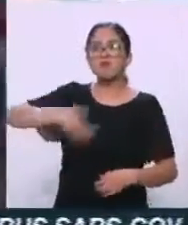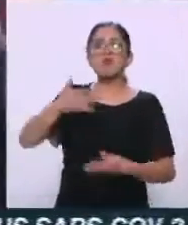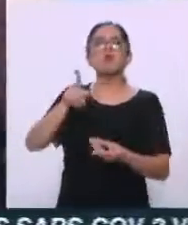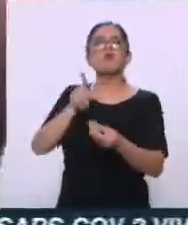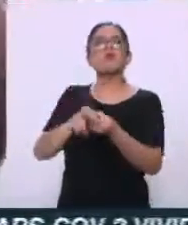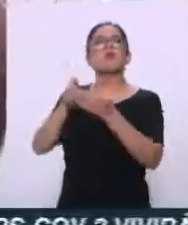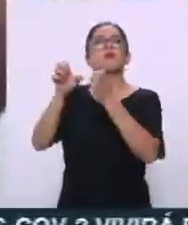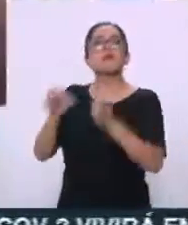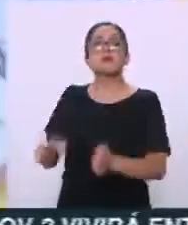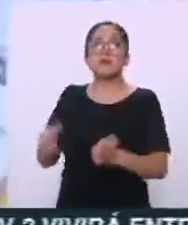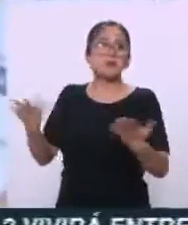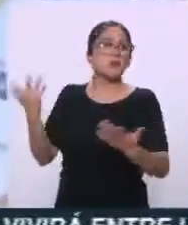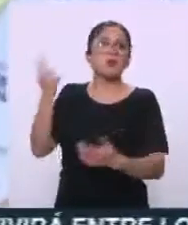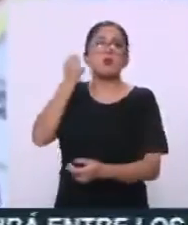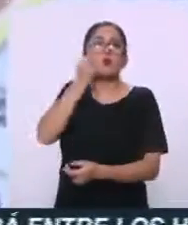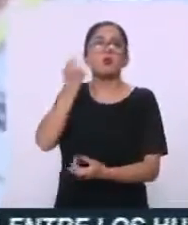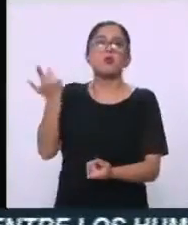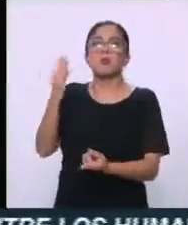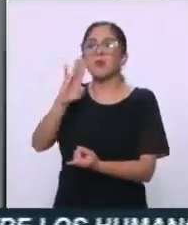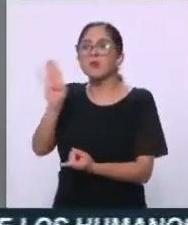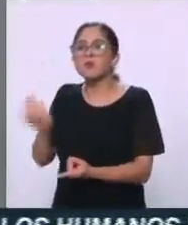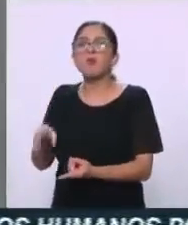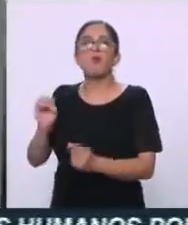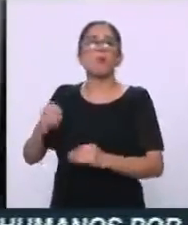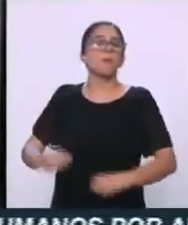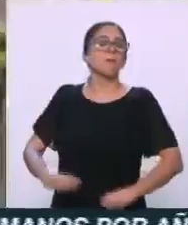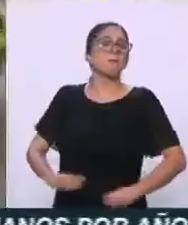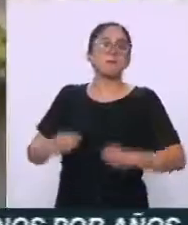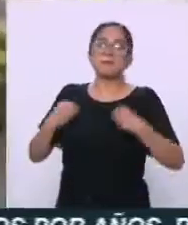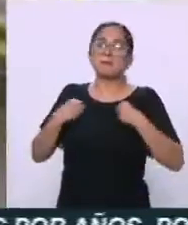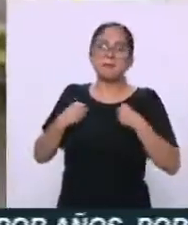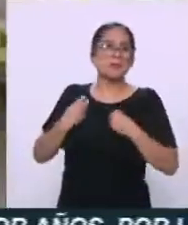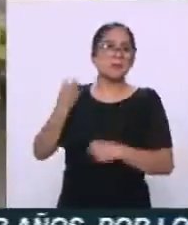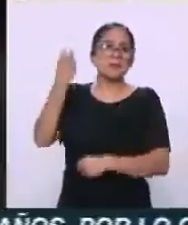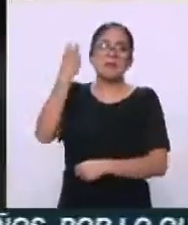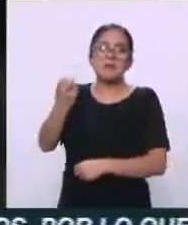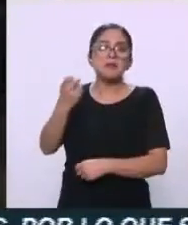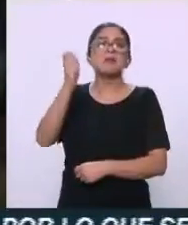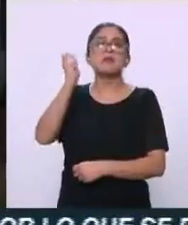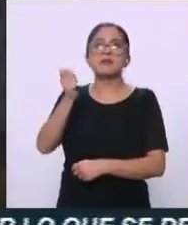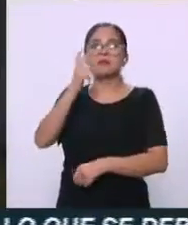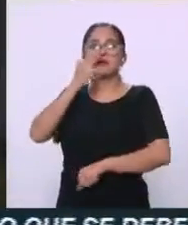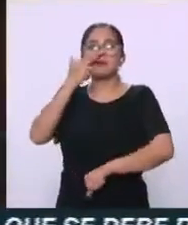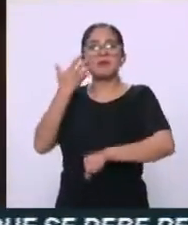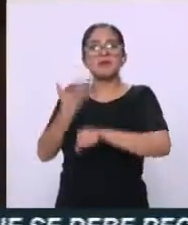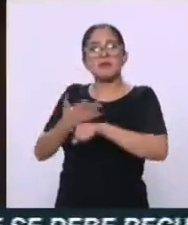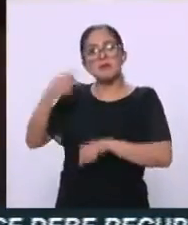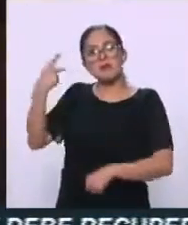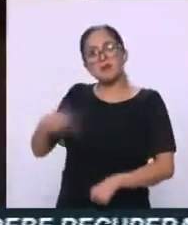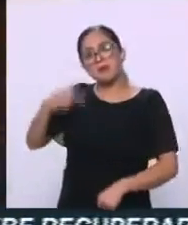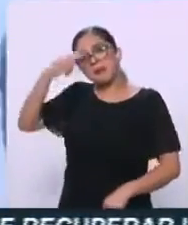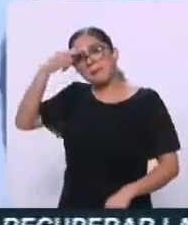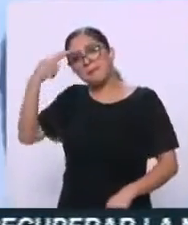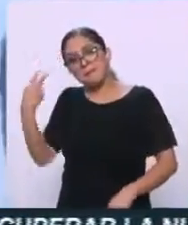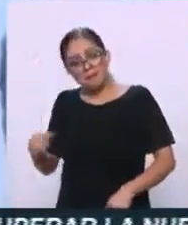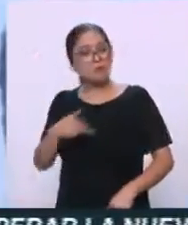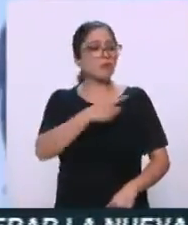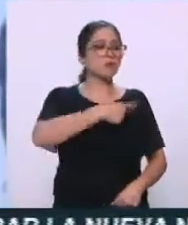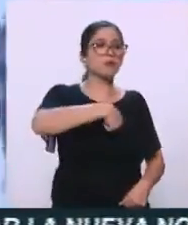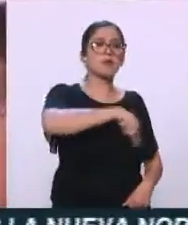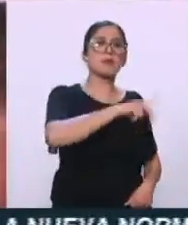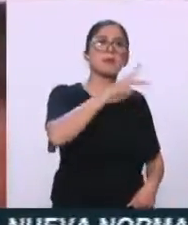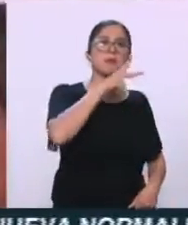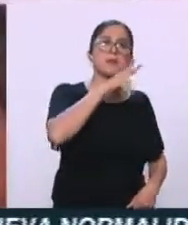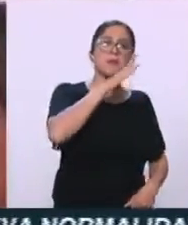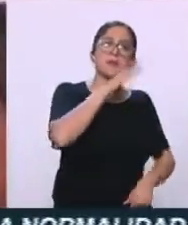que se encuentran los estudiantes, eso es una responsabilidad del Estado. Nosotros la exigencia es presentación